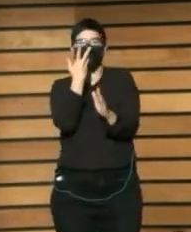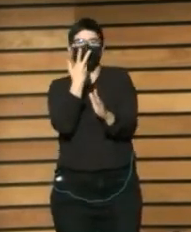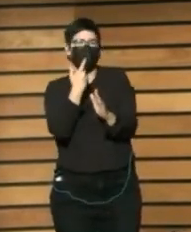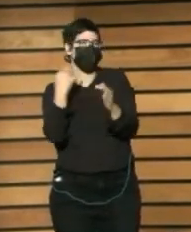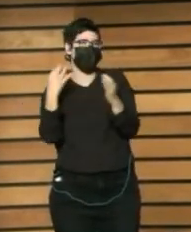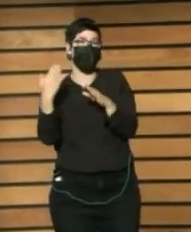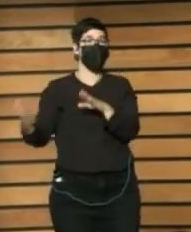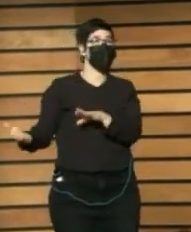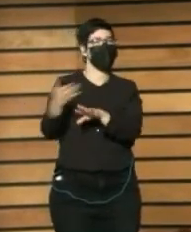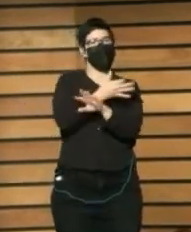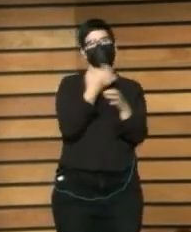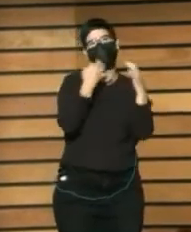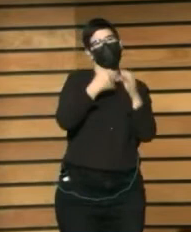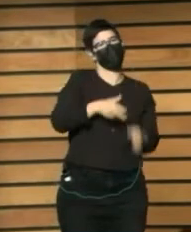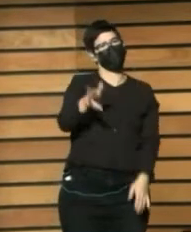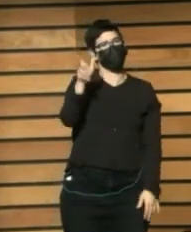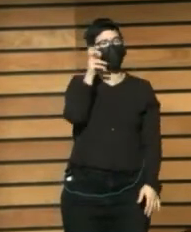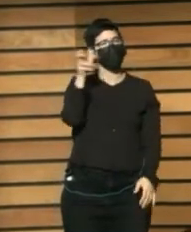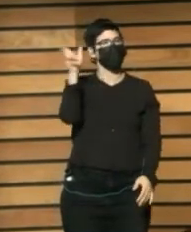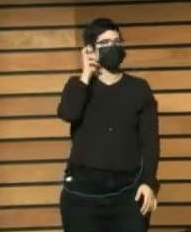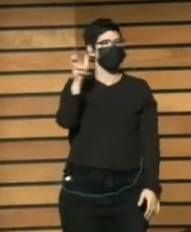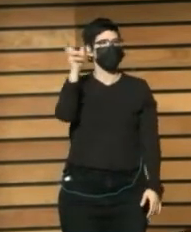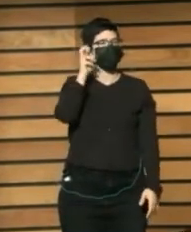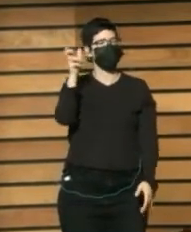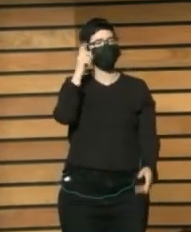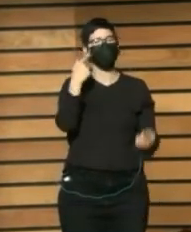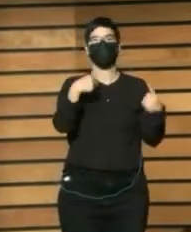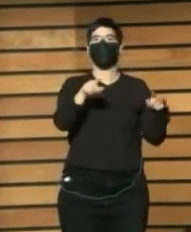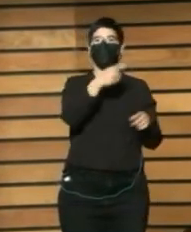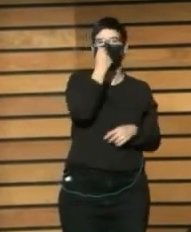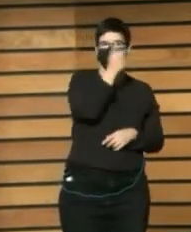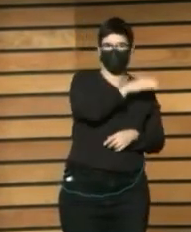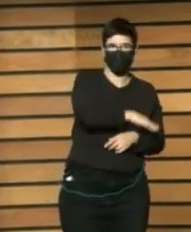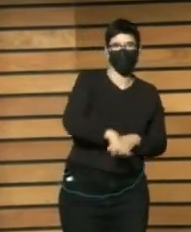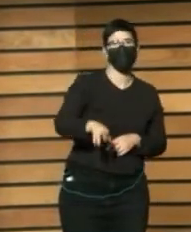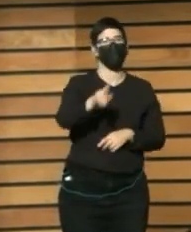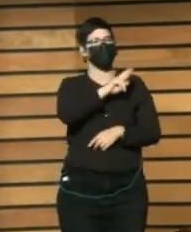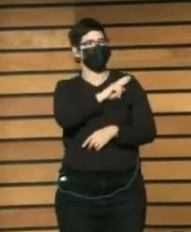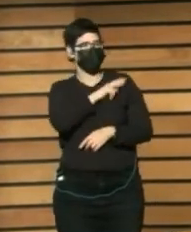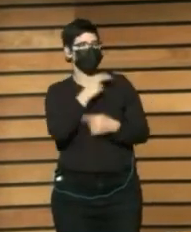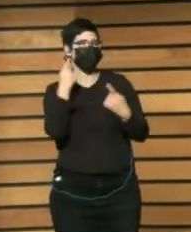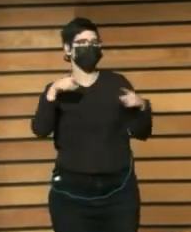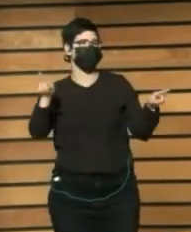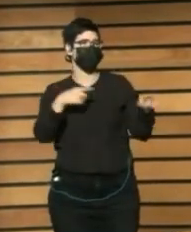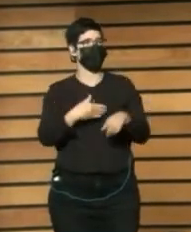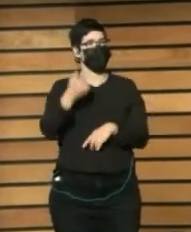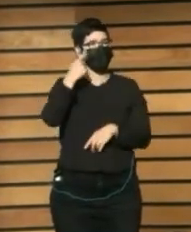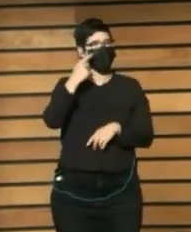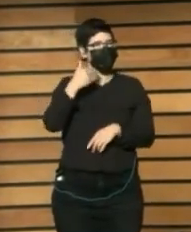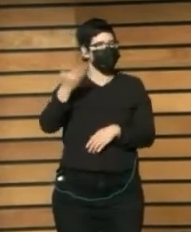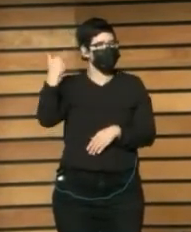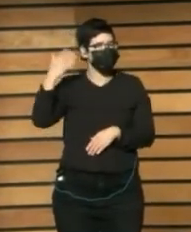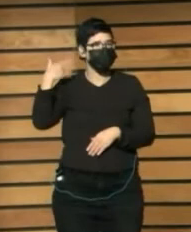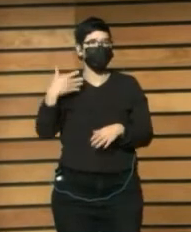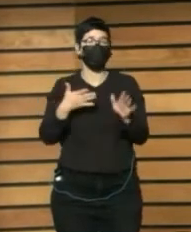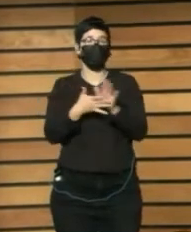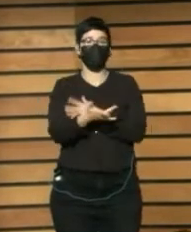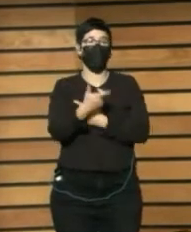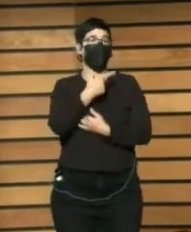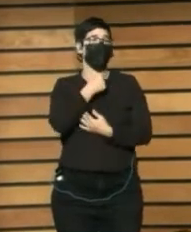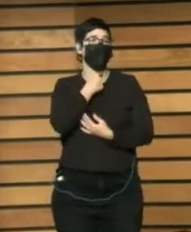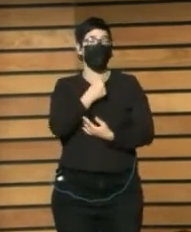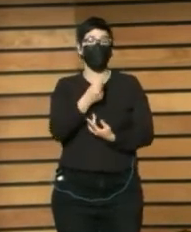antes Tenía que escuchar Las canciones infantiles Los religiosos La música clásica No tenía que gustarle Pero tenía que